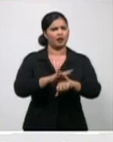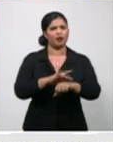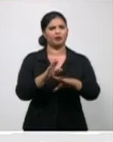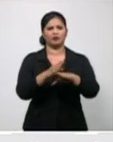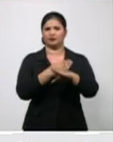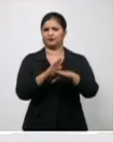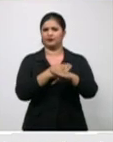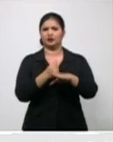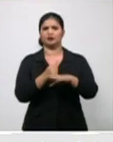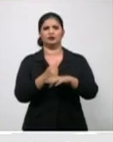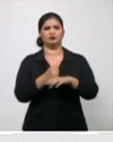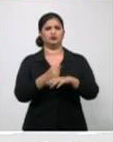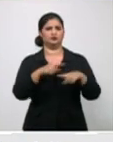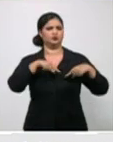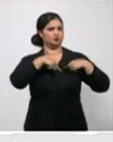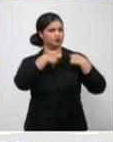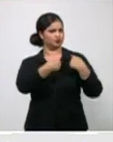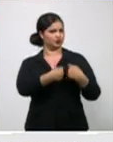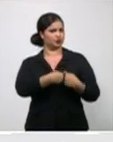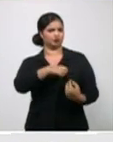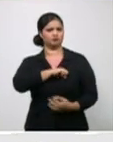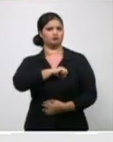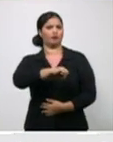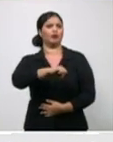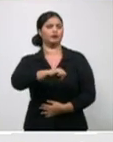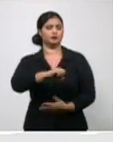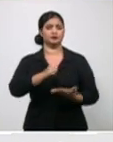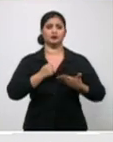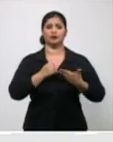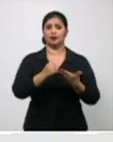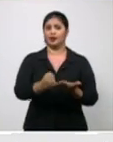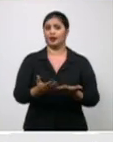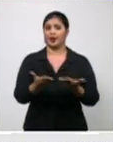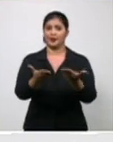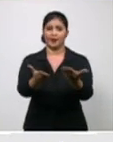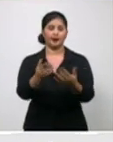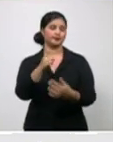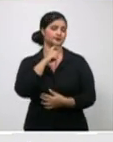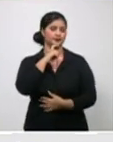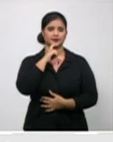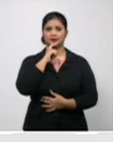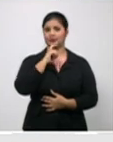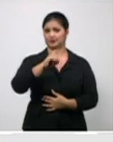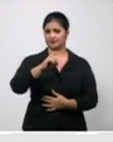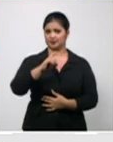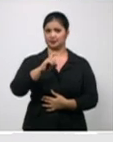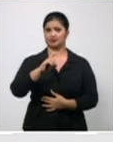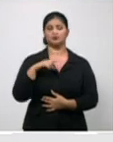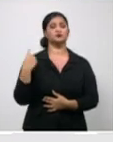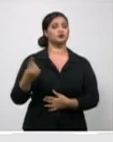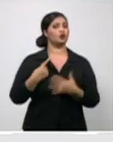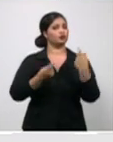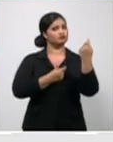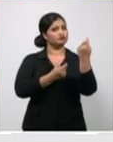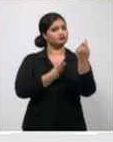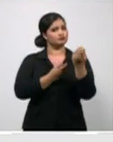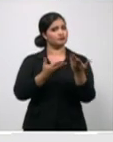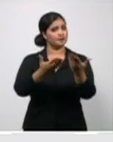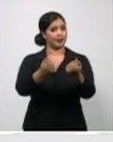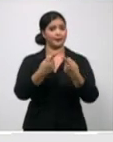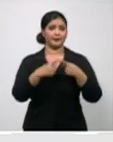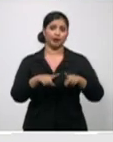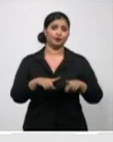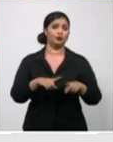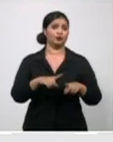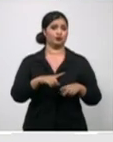cardíaca en la historia y tampoco fue posible su reanimación cardiopulmonar, su resucitación